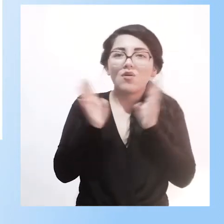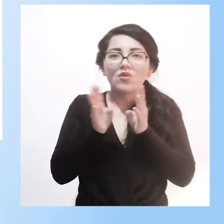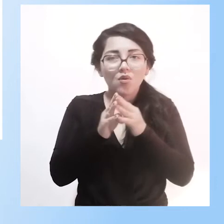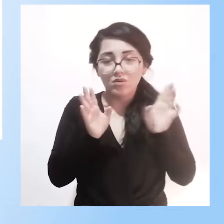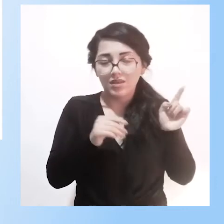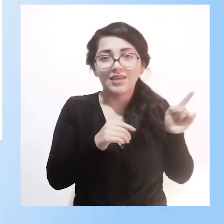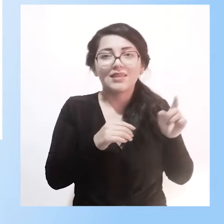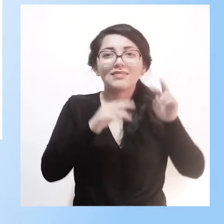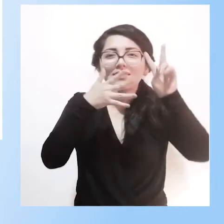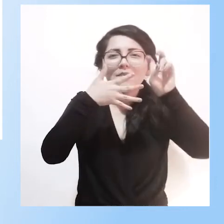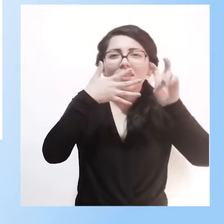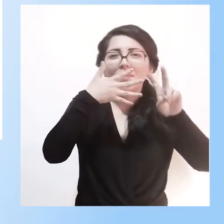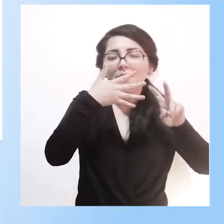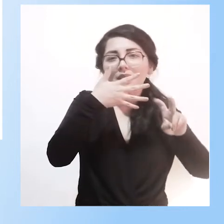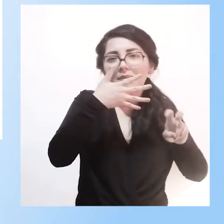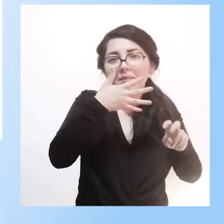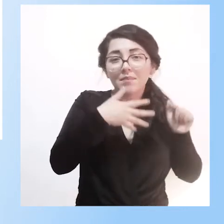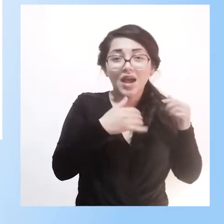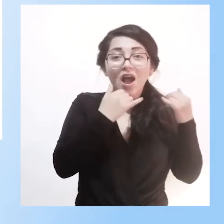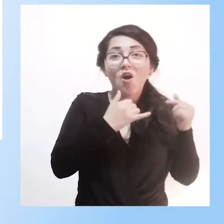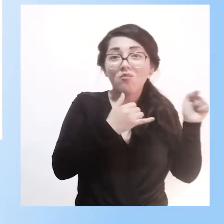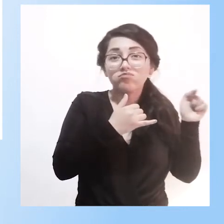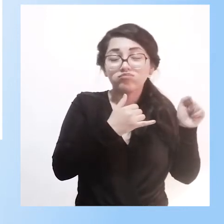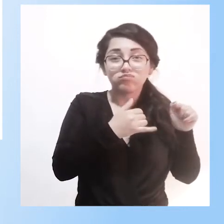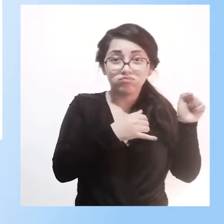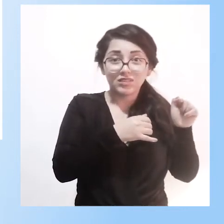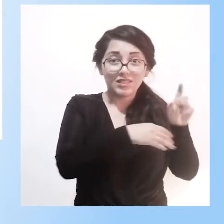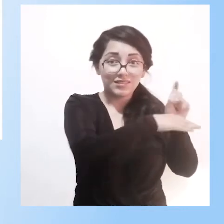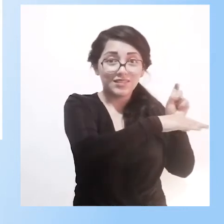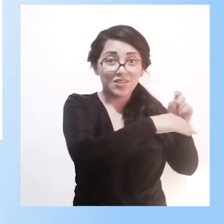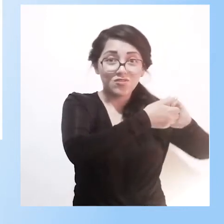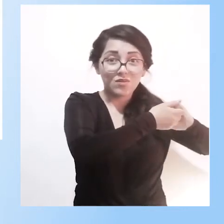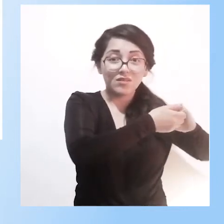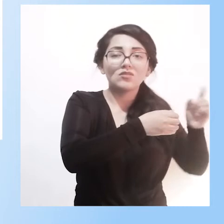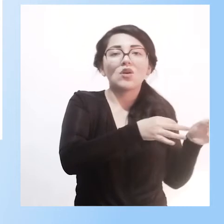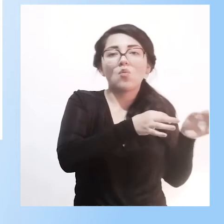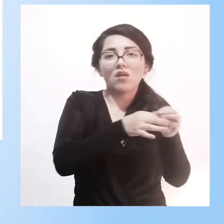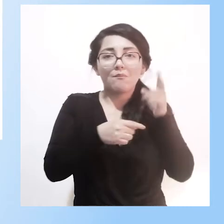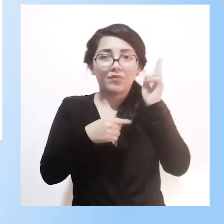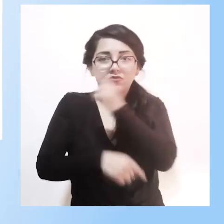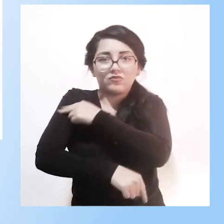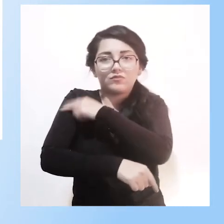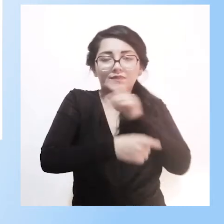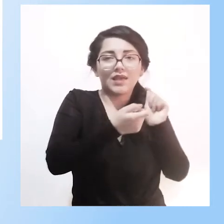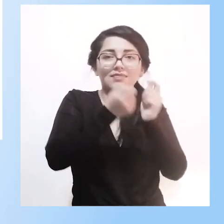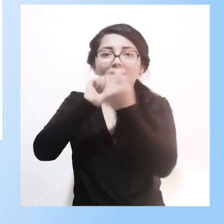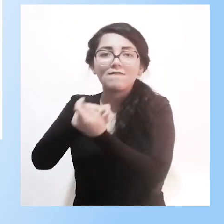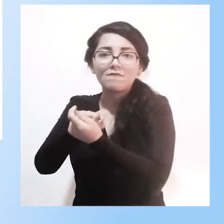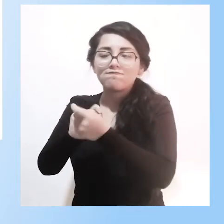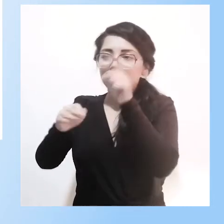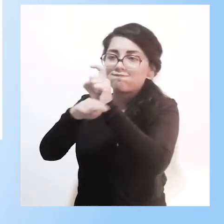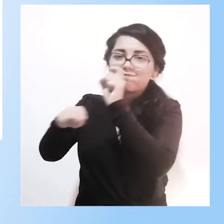contenidos pedagógicos que el estudiante debe continuar. 4. Planificación para la atención educativa.